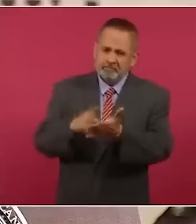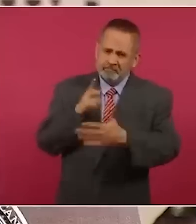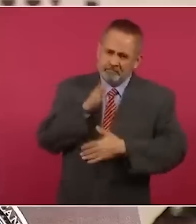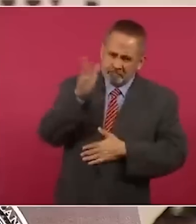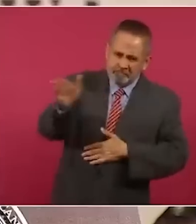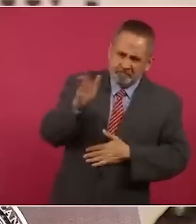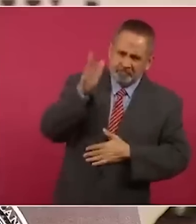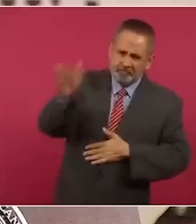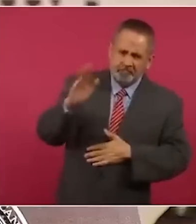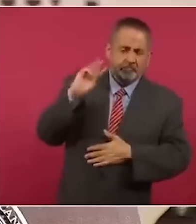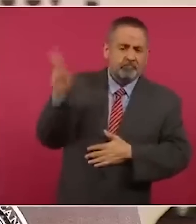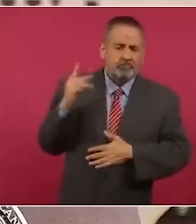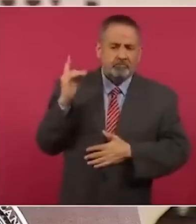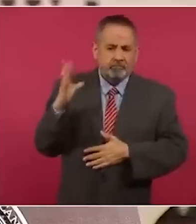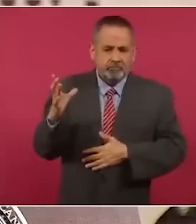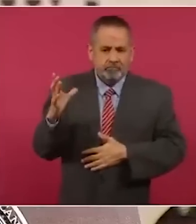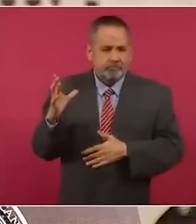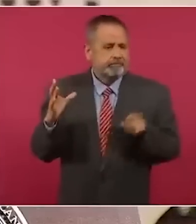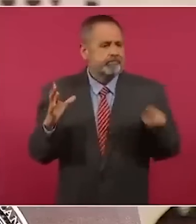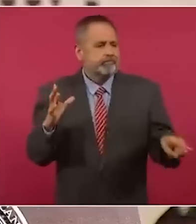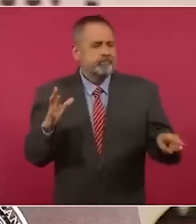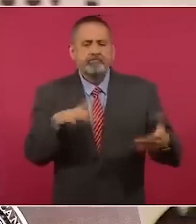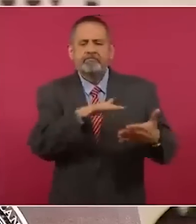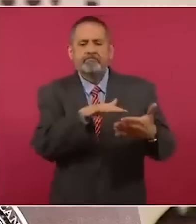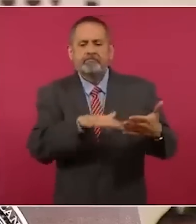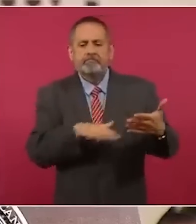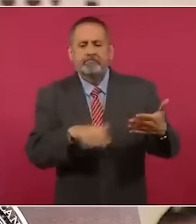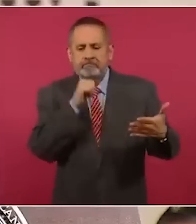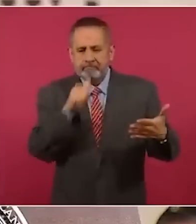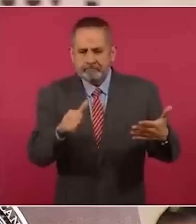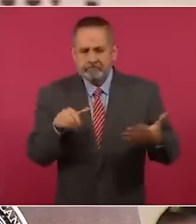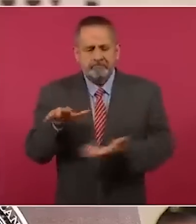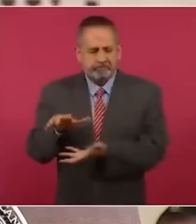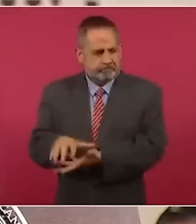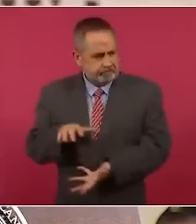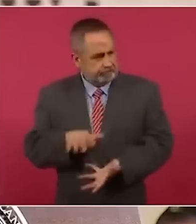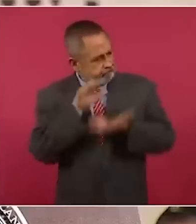pero por lo que veo no ha tenido oportunidad de leerlo. Entonces, lo voy a hacer llegar.